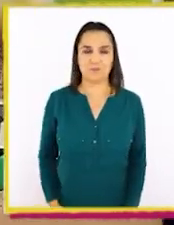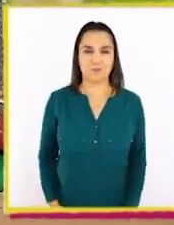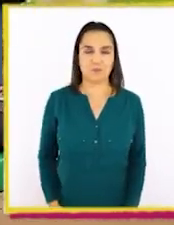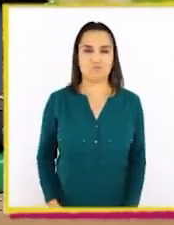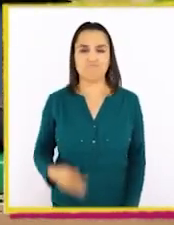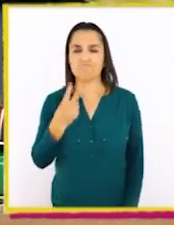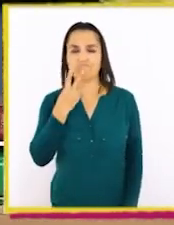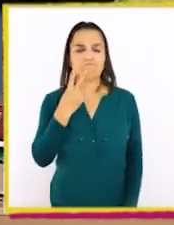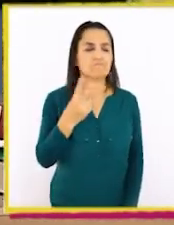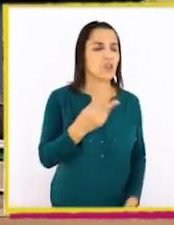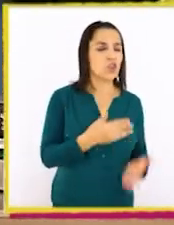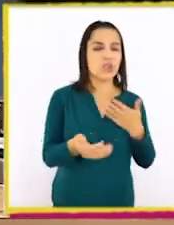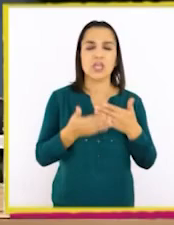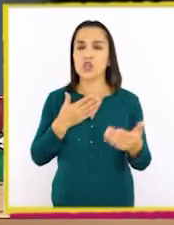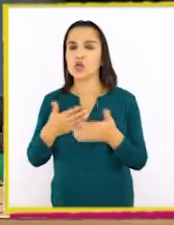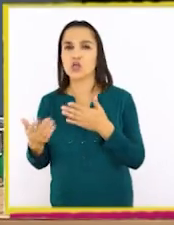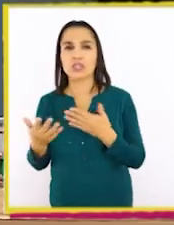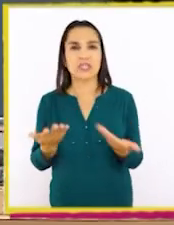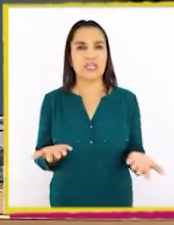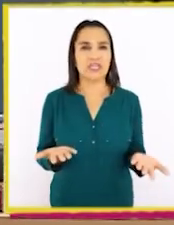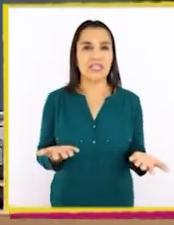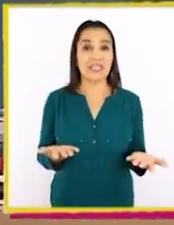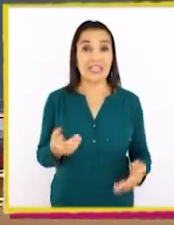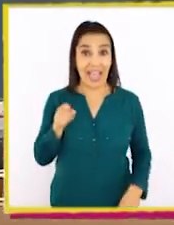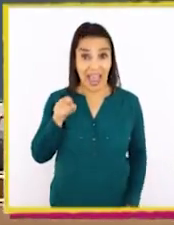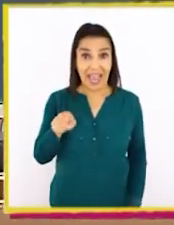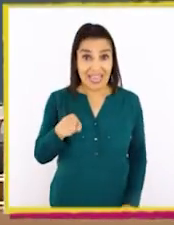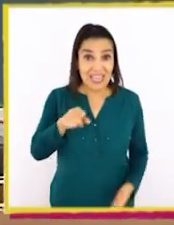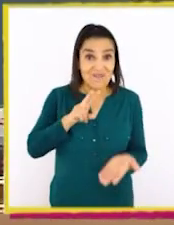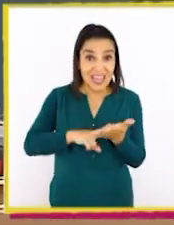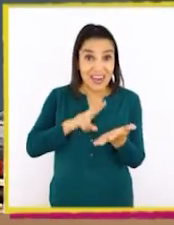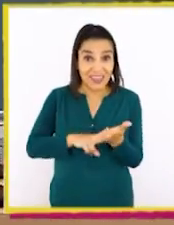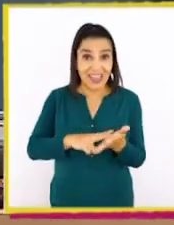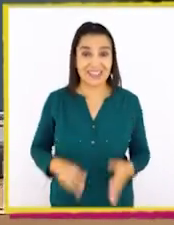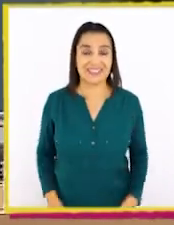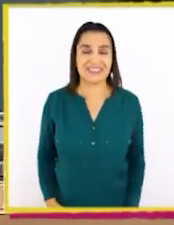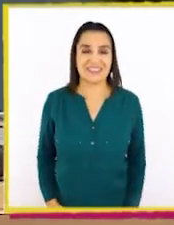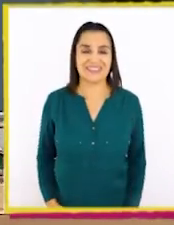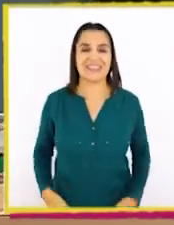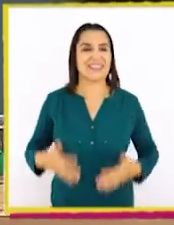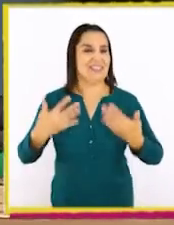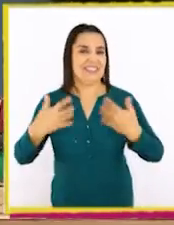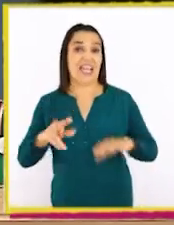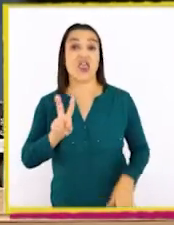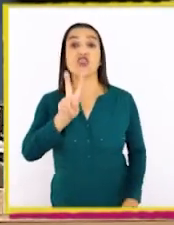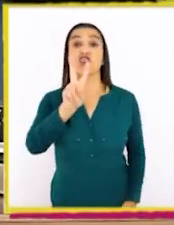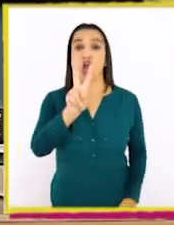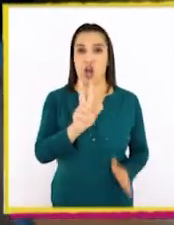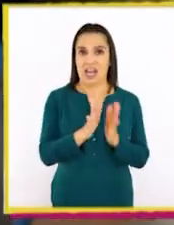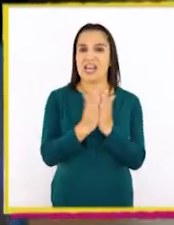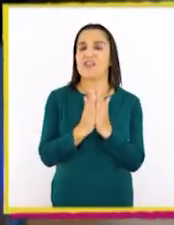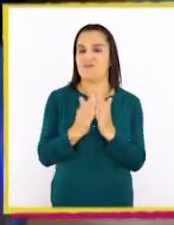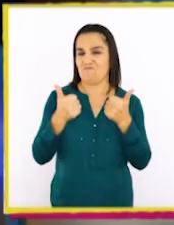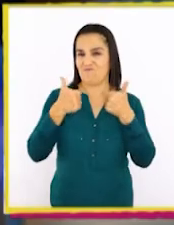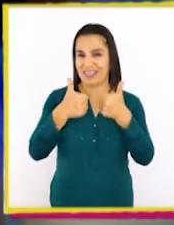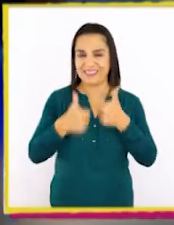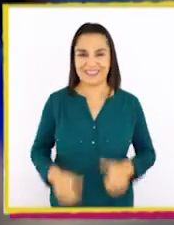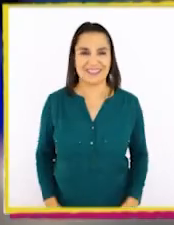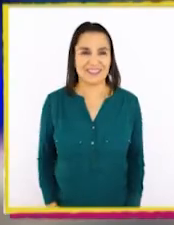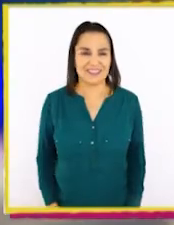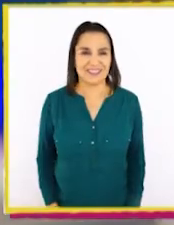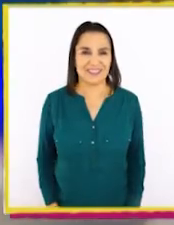ver, ¿dónde, dónde? ¡Acá! ¡Verdad! ¡Ya tenemos dos! ¡Muy bien!